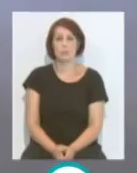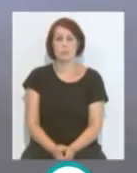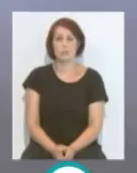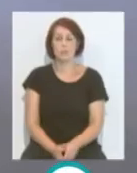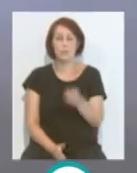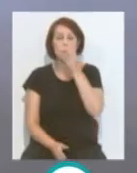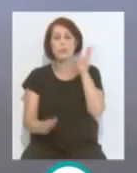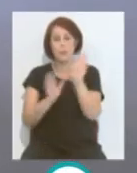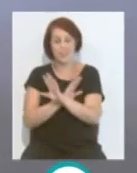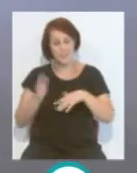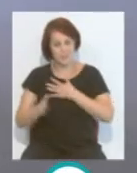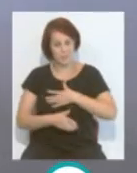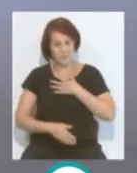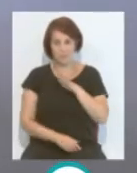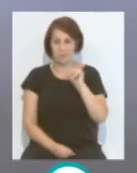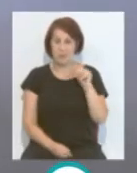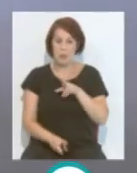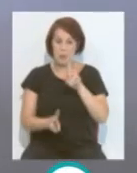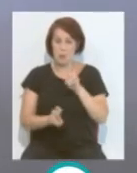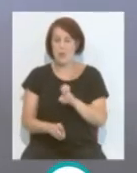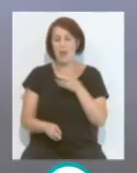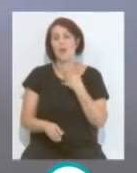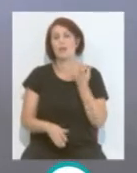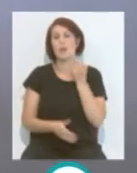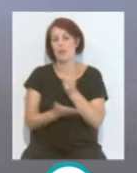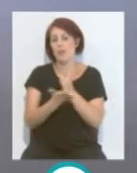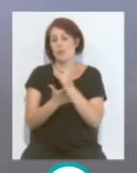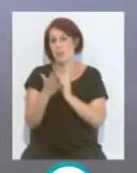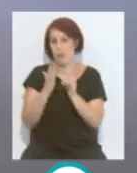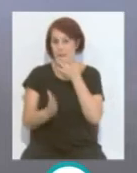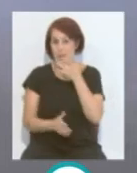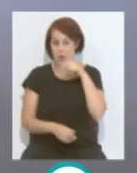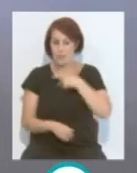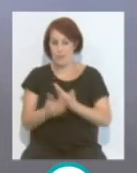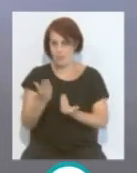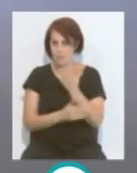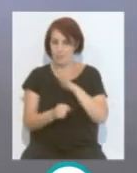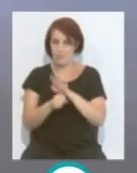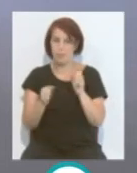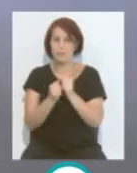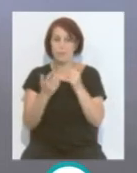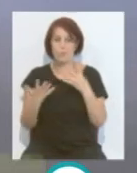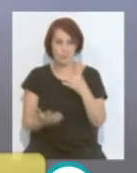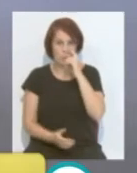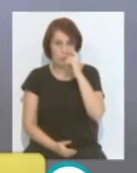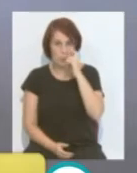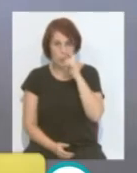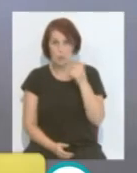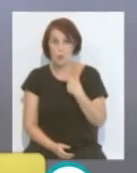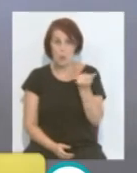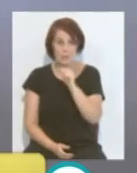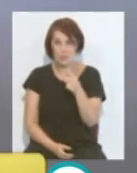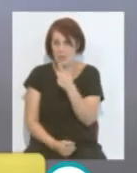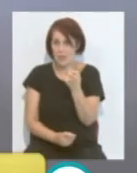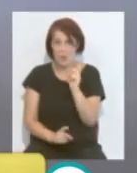Buenas noches, encantados de saludarles en una nueva edición del Submarino Amarillo. Es martes 29 de junio y realiza tan solo una